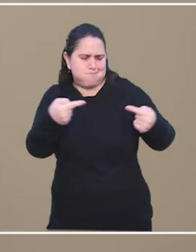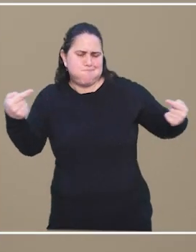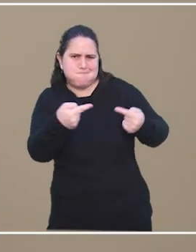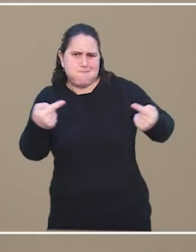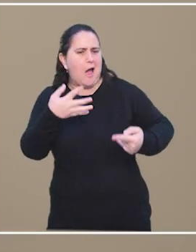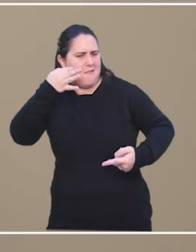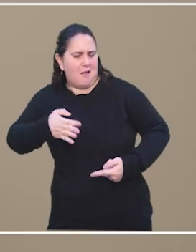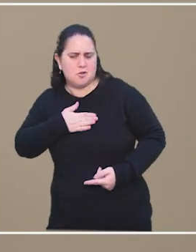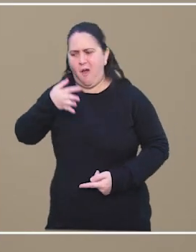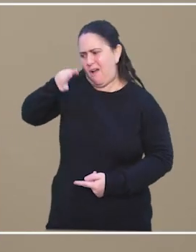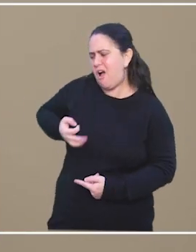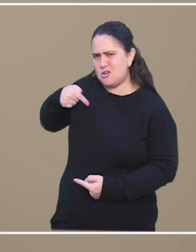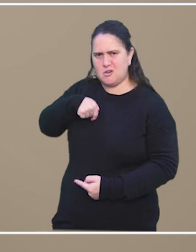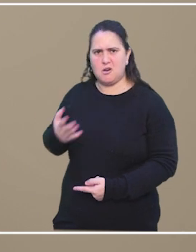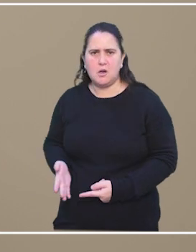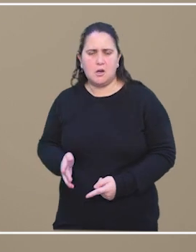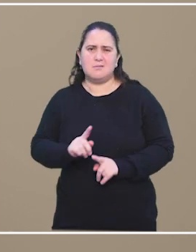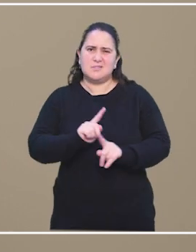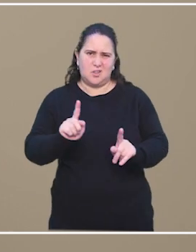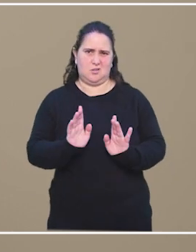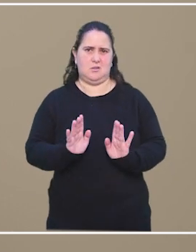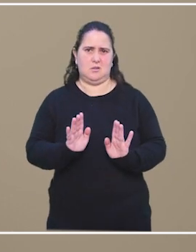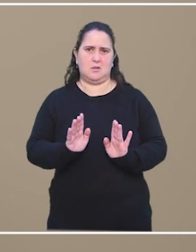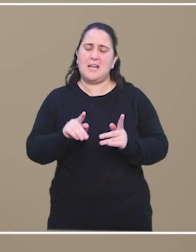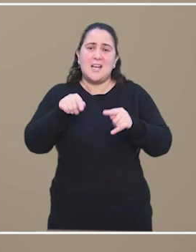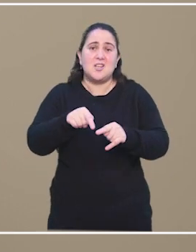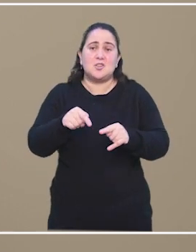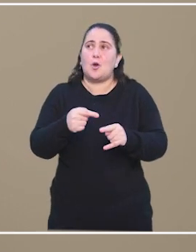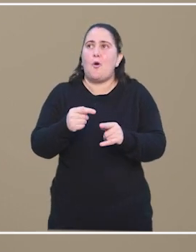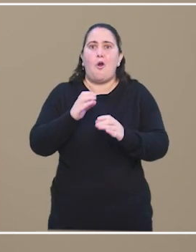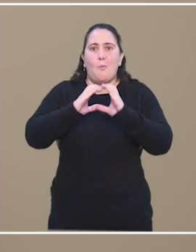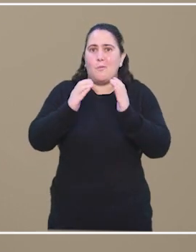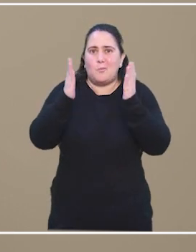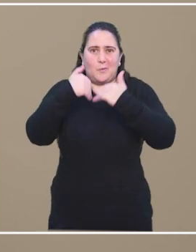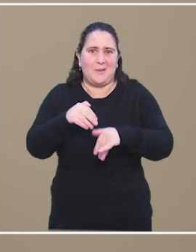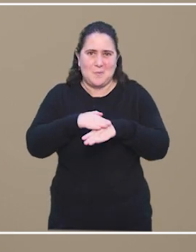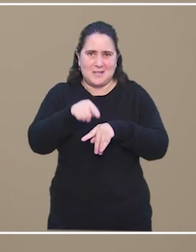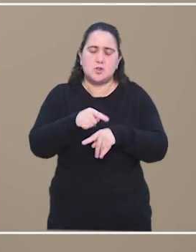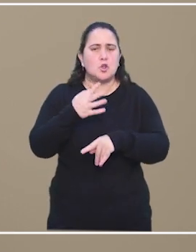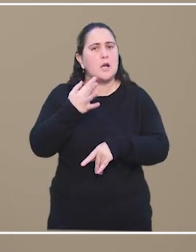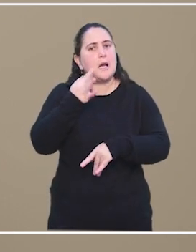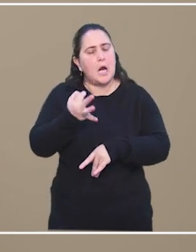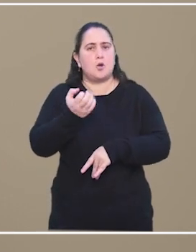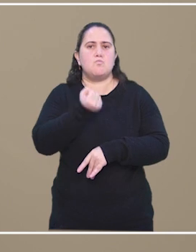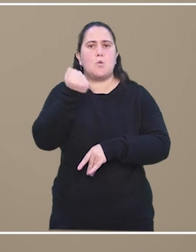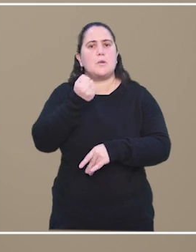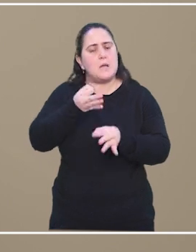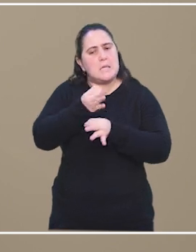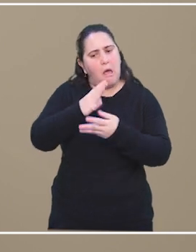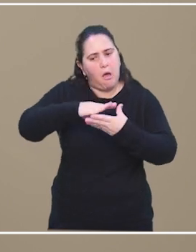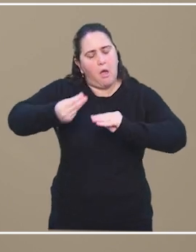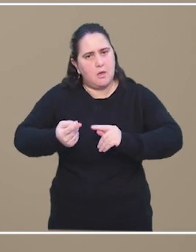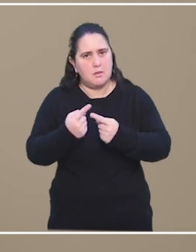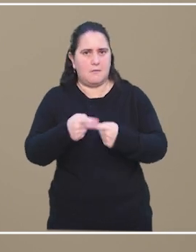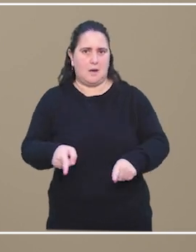que no logran conversar entre sí, me parece fundamental. Y entonces, como